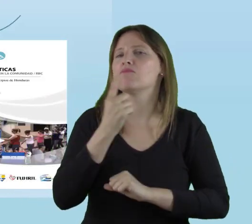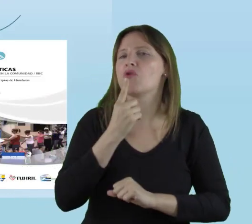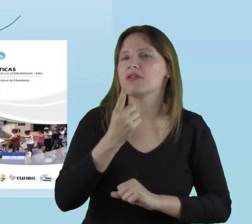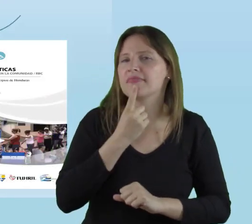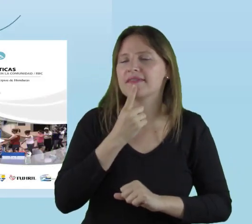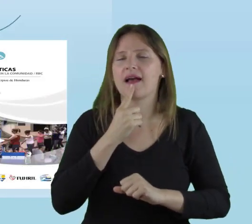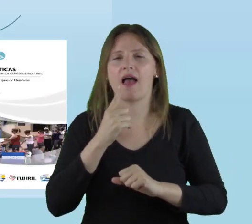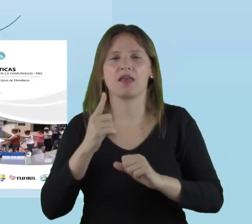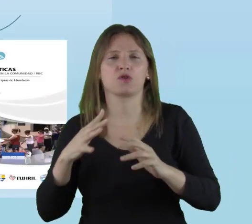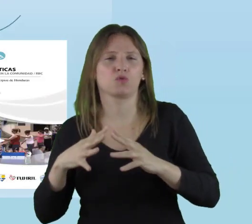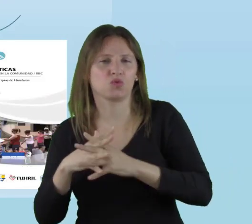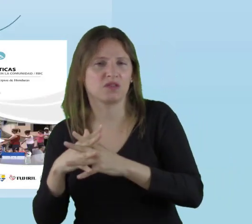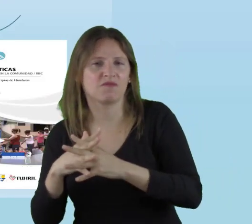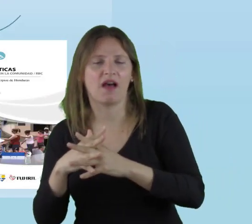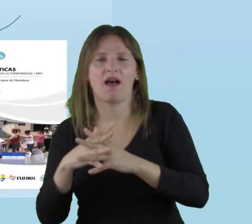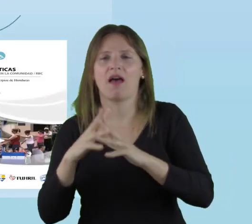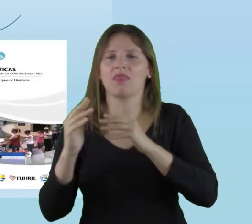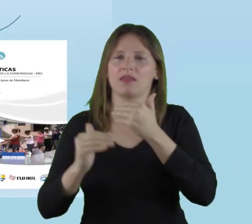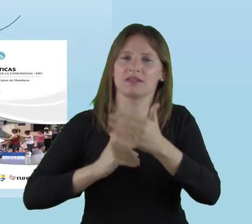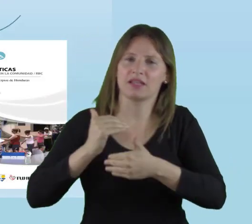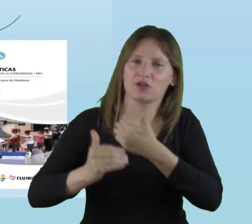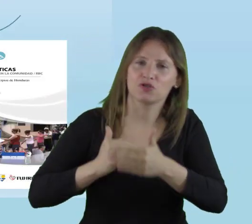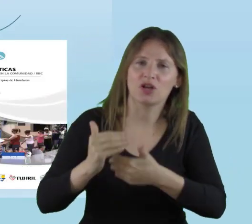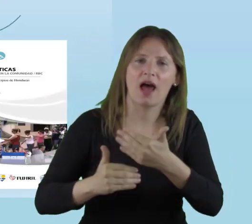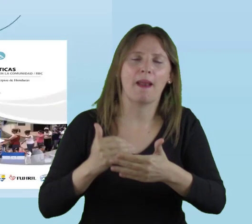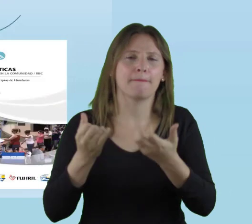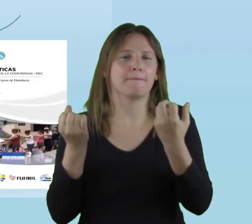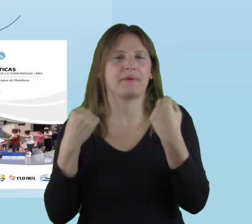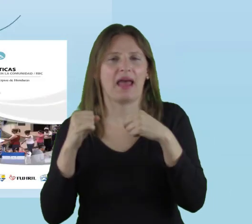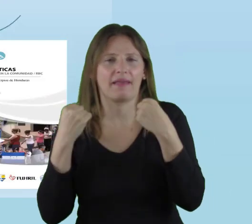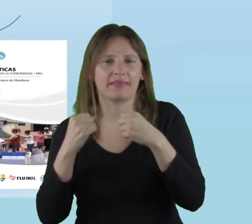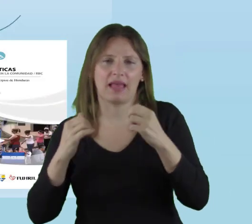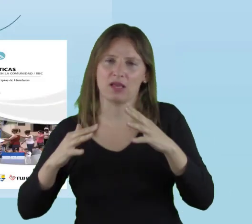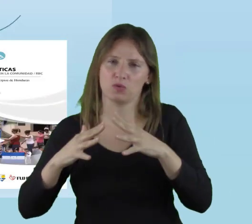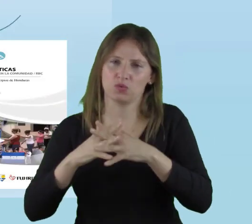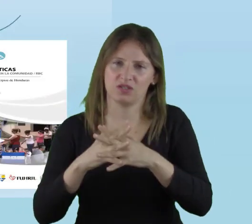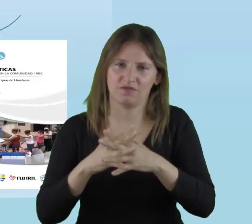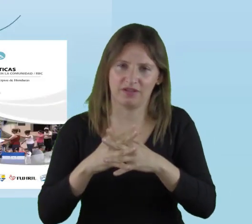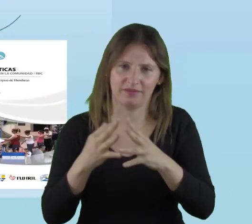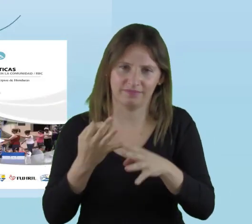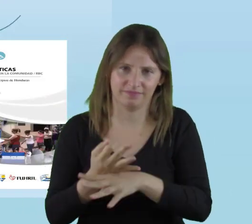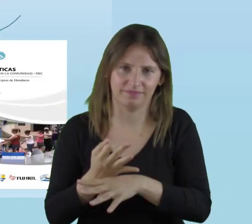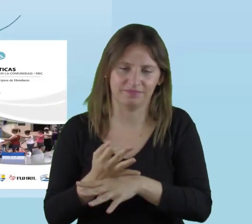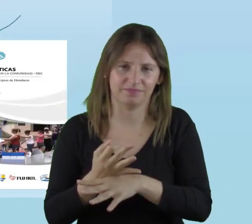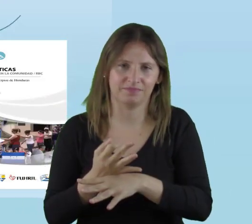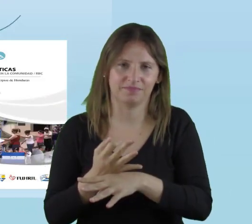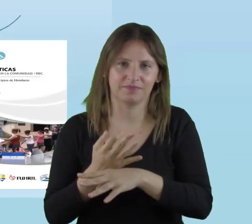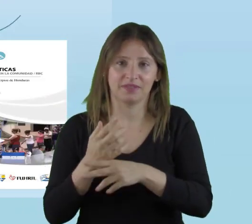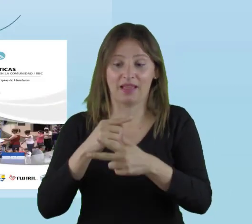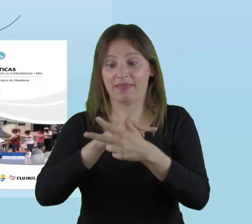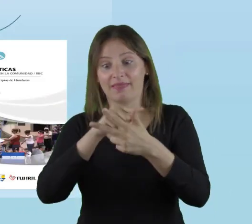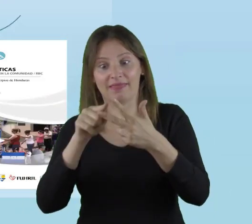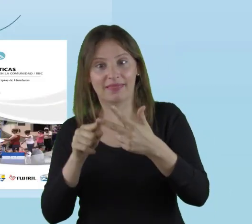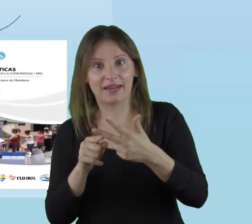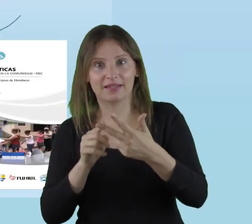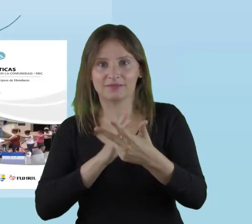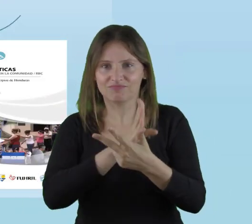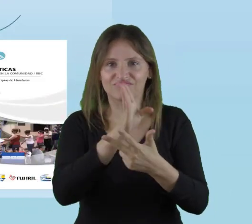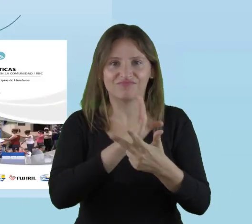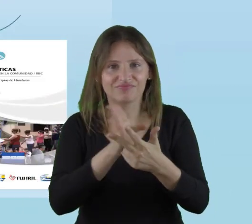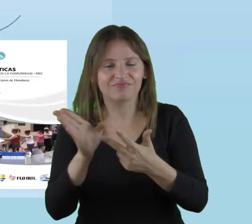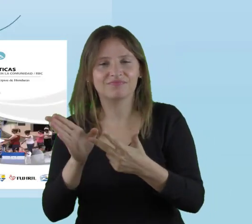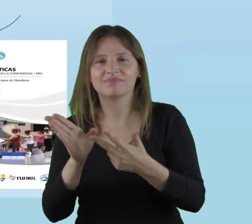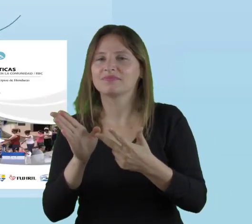políticas inclusivas, de desarrollar prácticas inclusivas. Estas tres